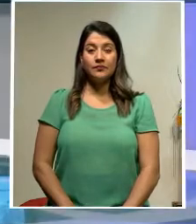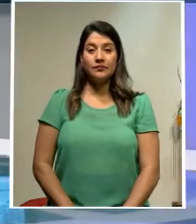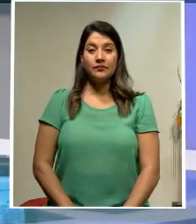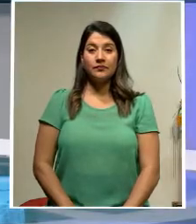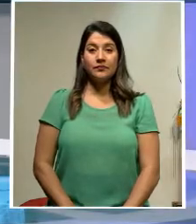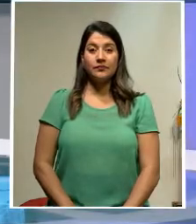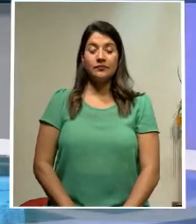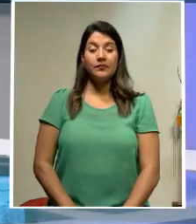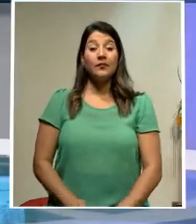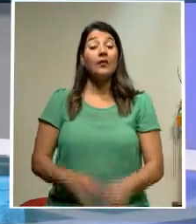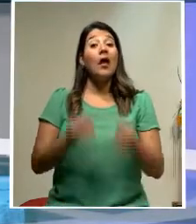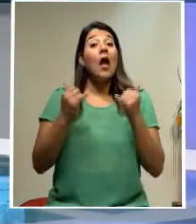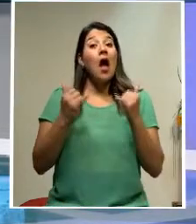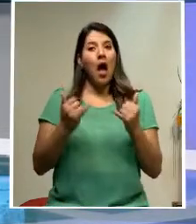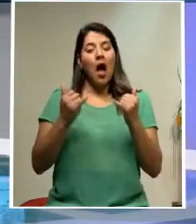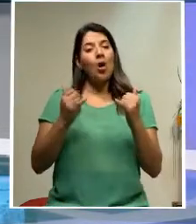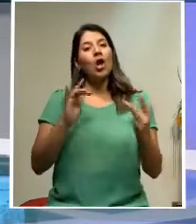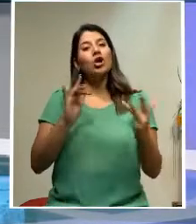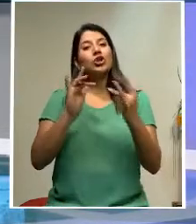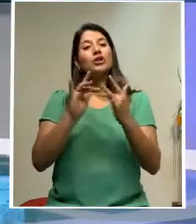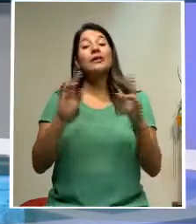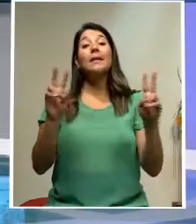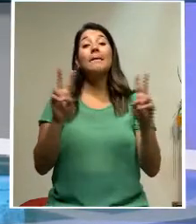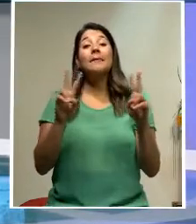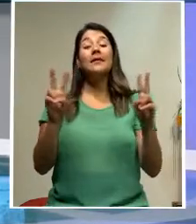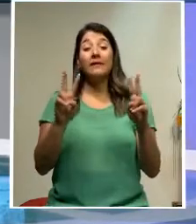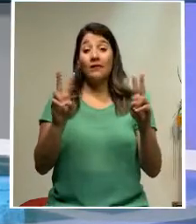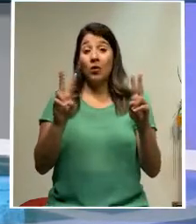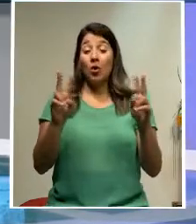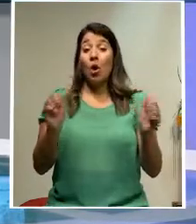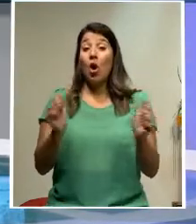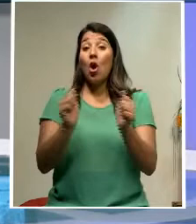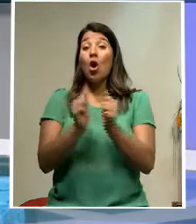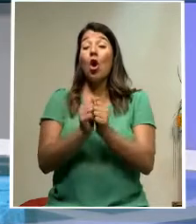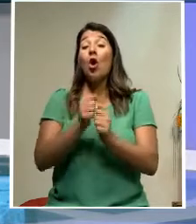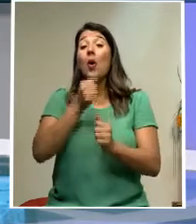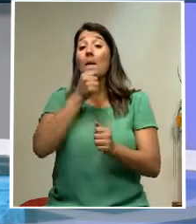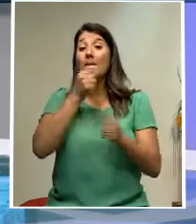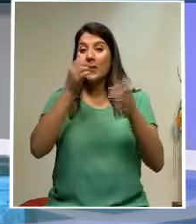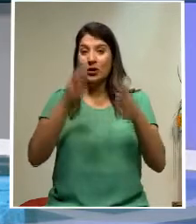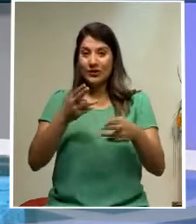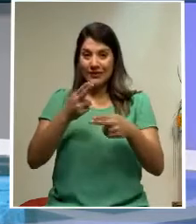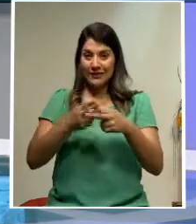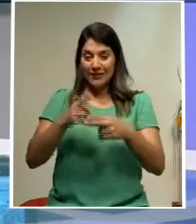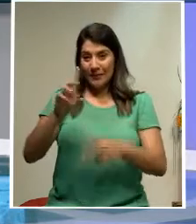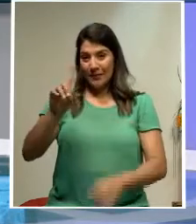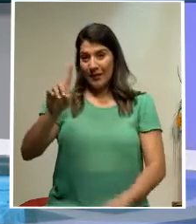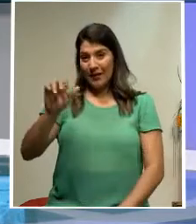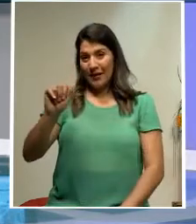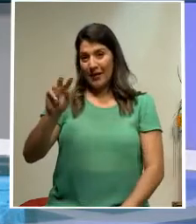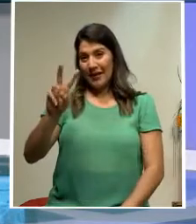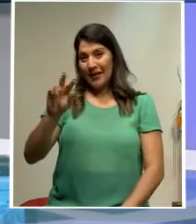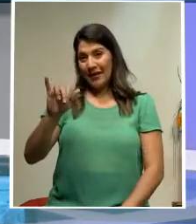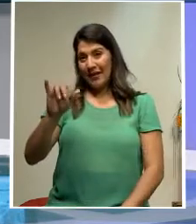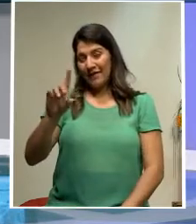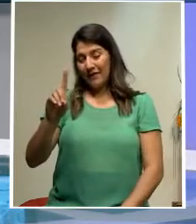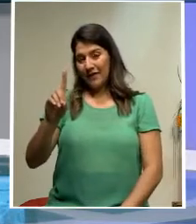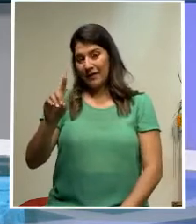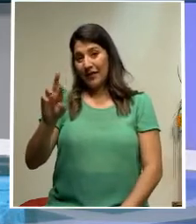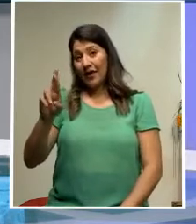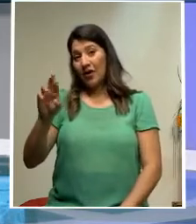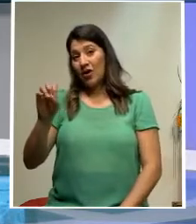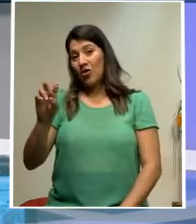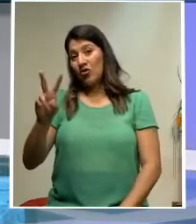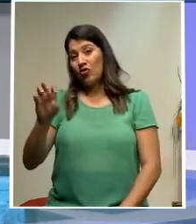Vamos ahora a un pase en vivo con nuestro compañero David Robertsi, quien se encuentra en el